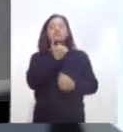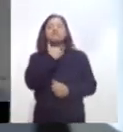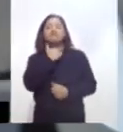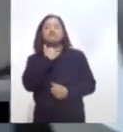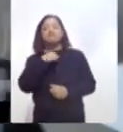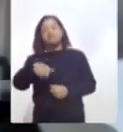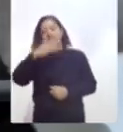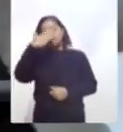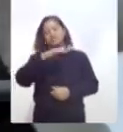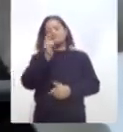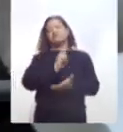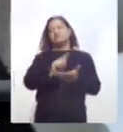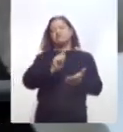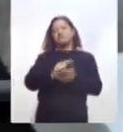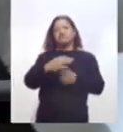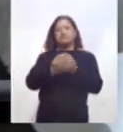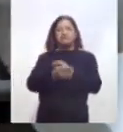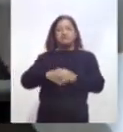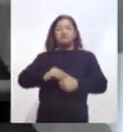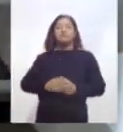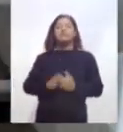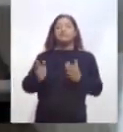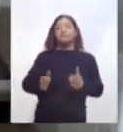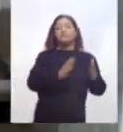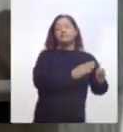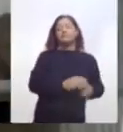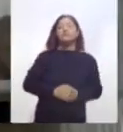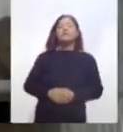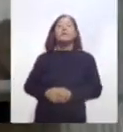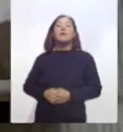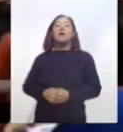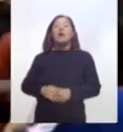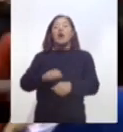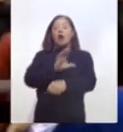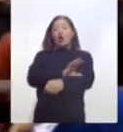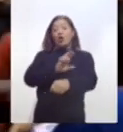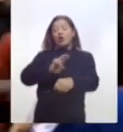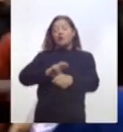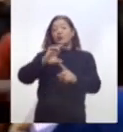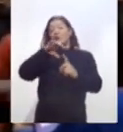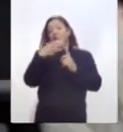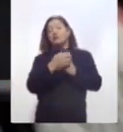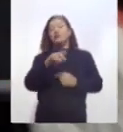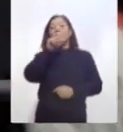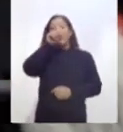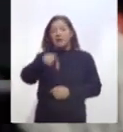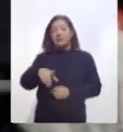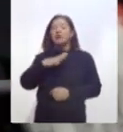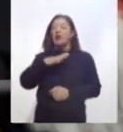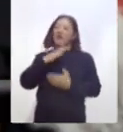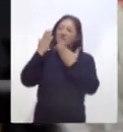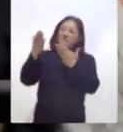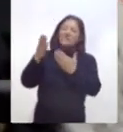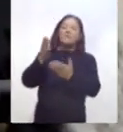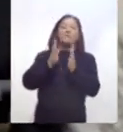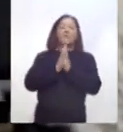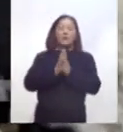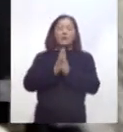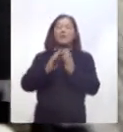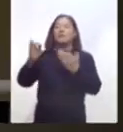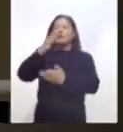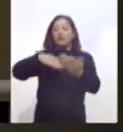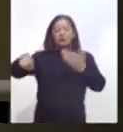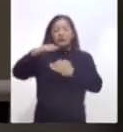Comisión Estatal de Derechos Humanos de Jalisco hizo un llamado a las autoridades de los tres niveles de gobierno para aplicar medidas en emergencia